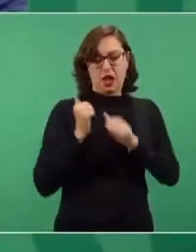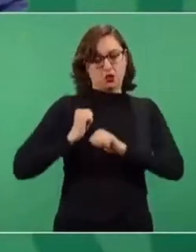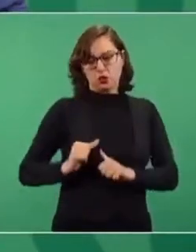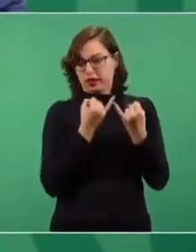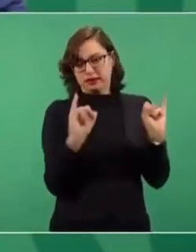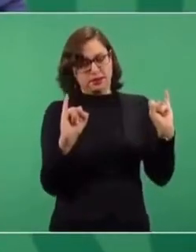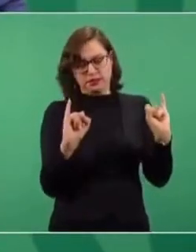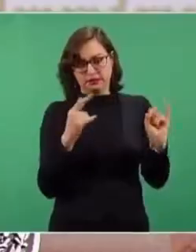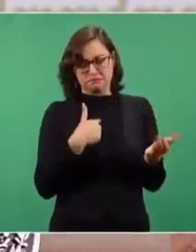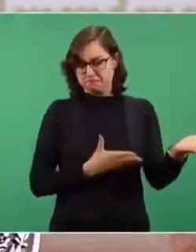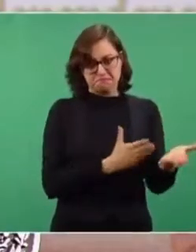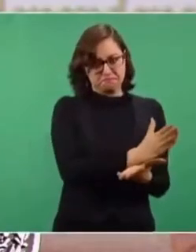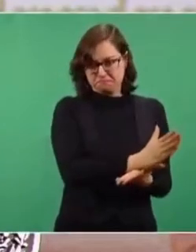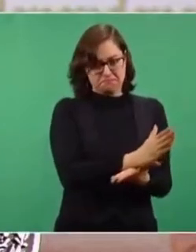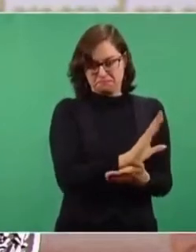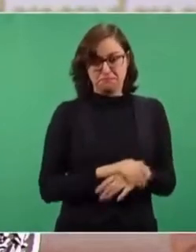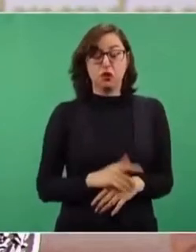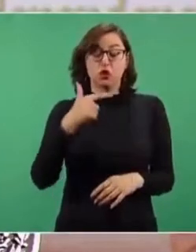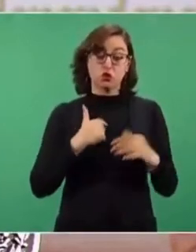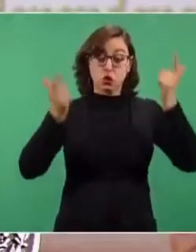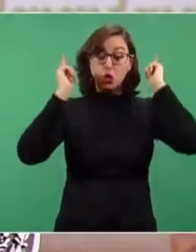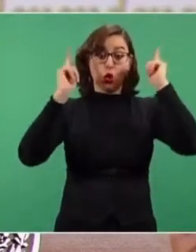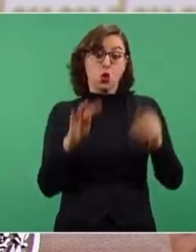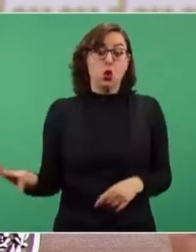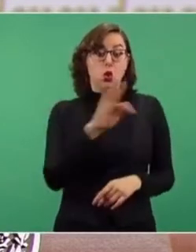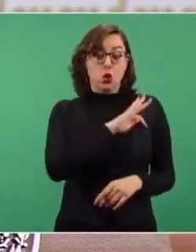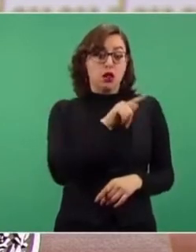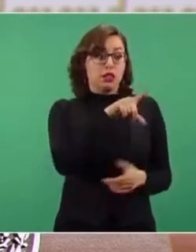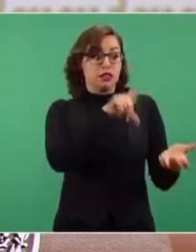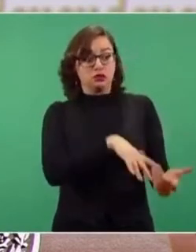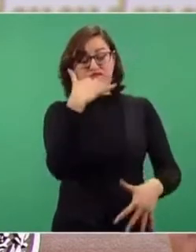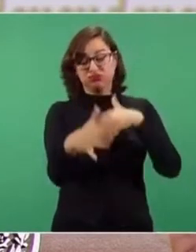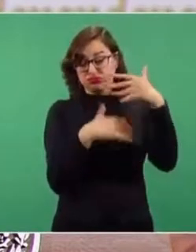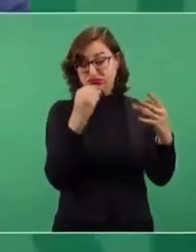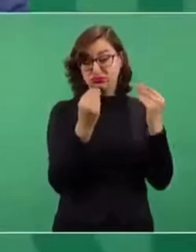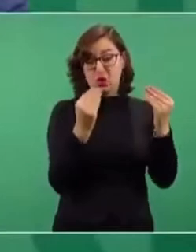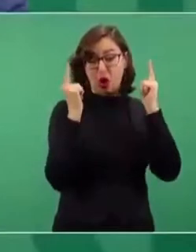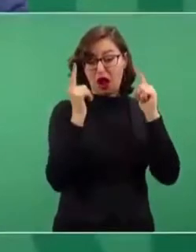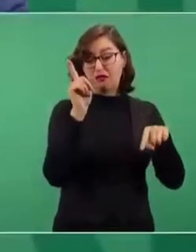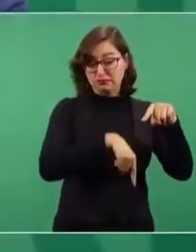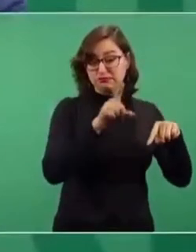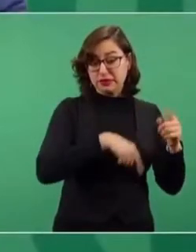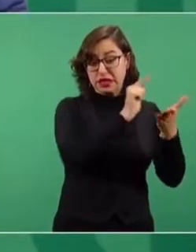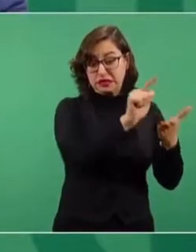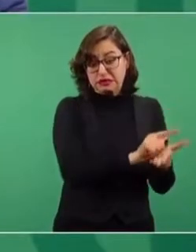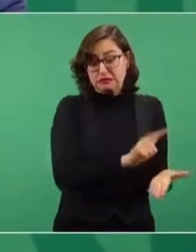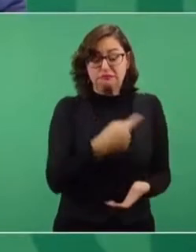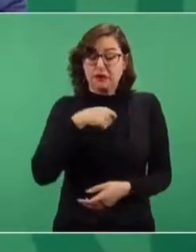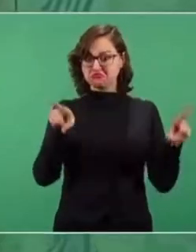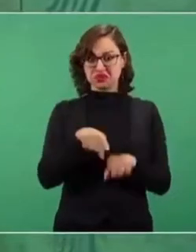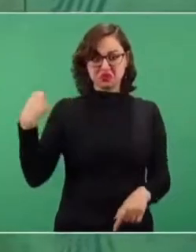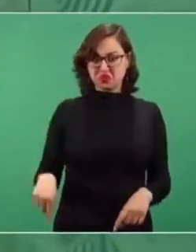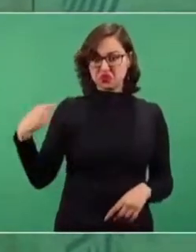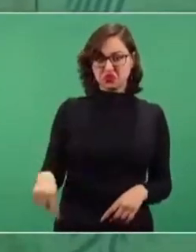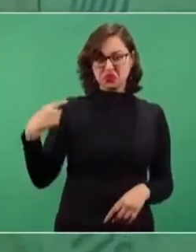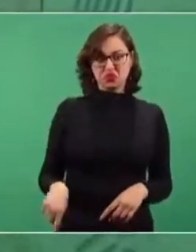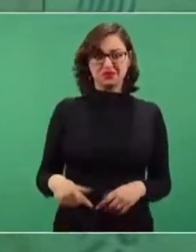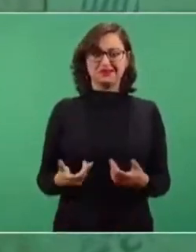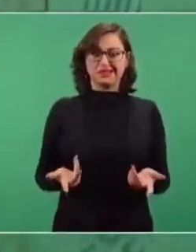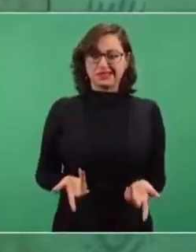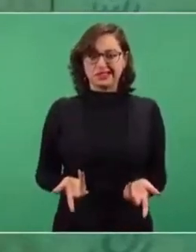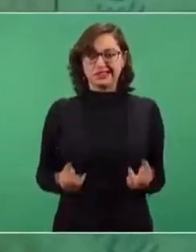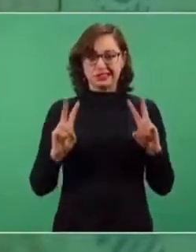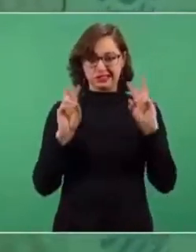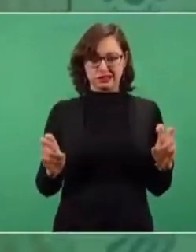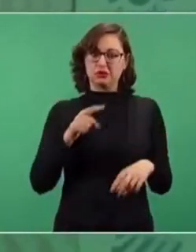Yo espero que se vaya limpiando de corrupción, eso es lo que yo espero. En el caso de